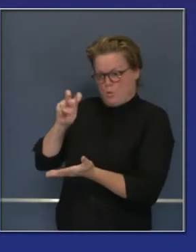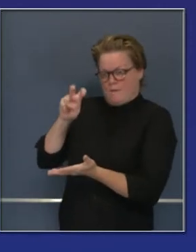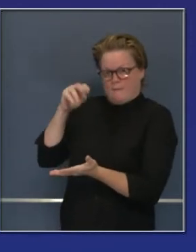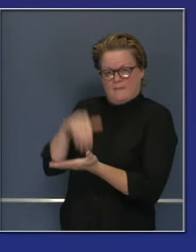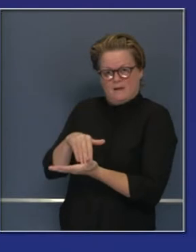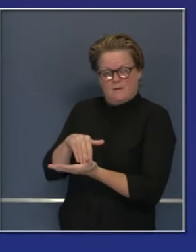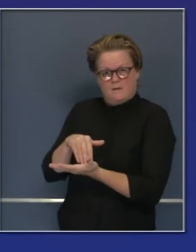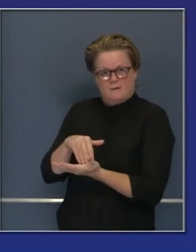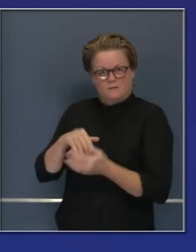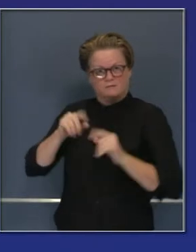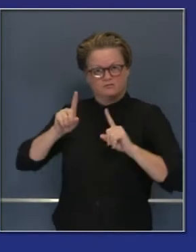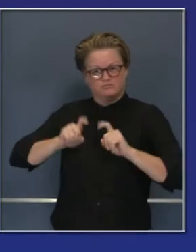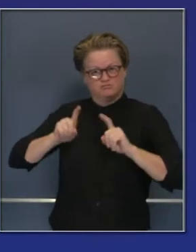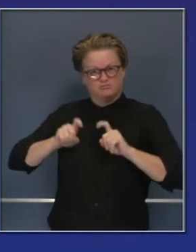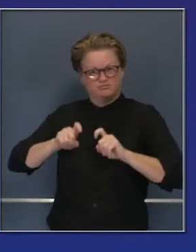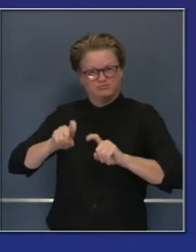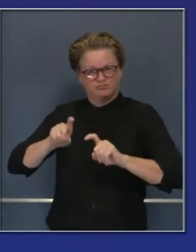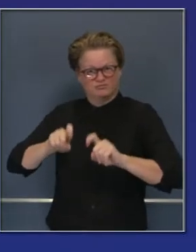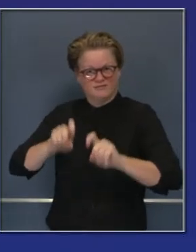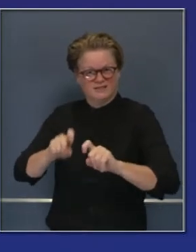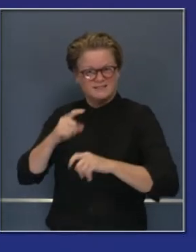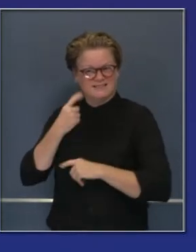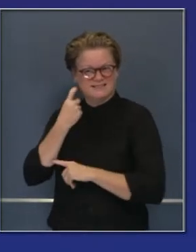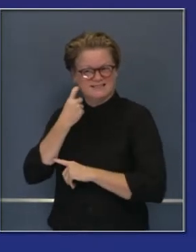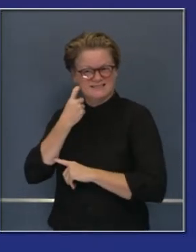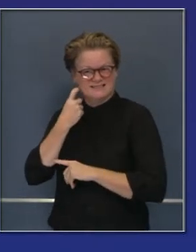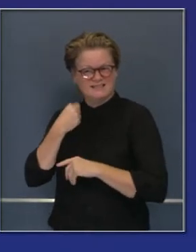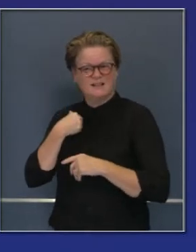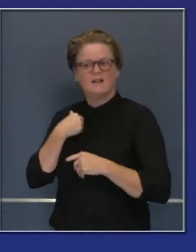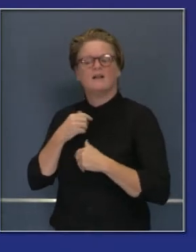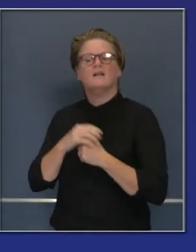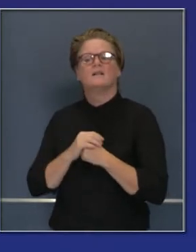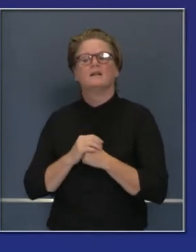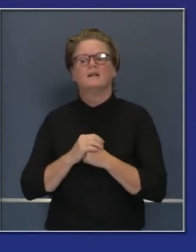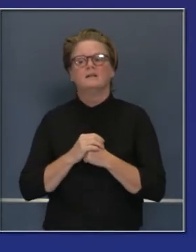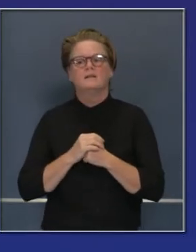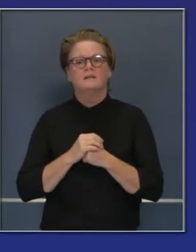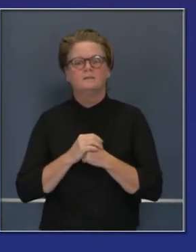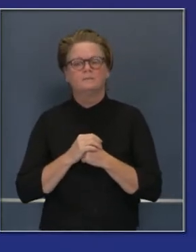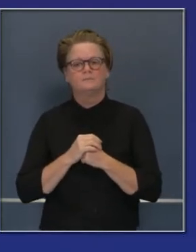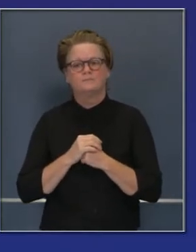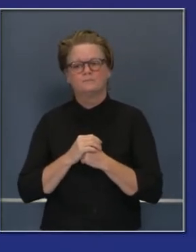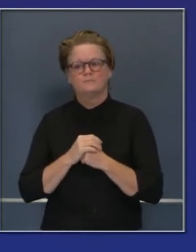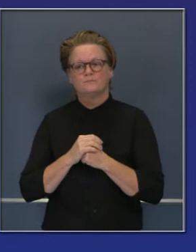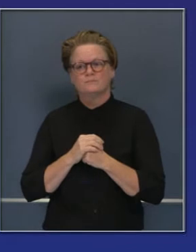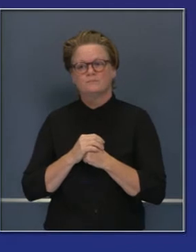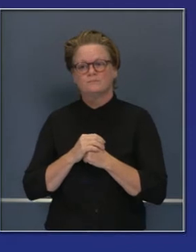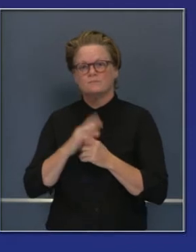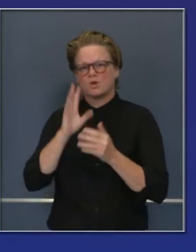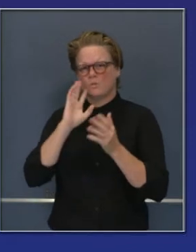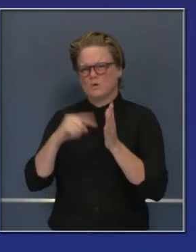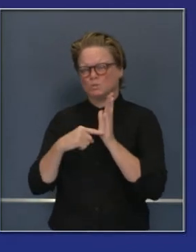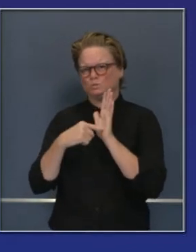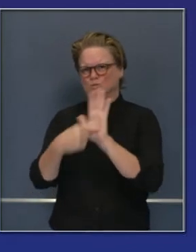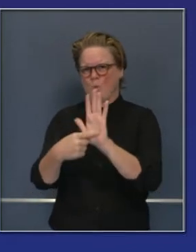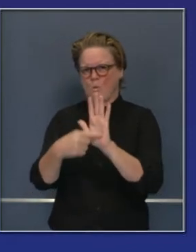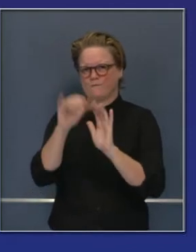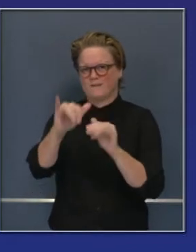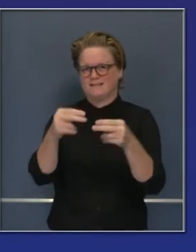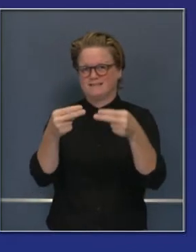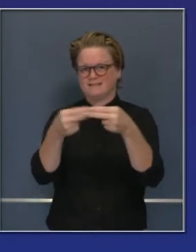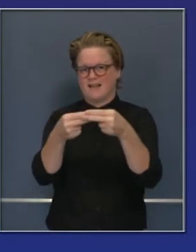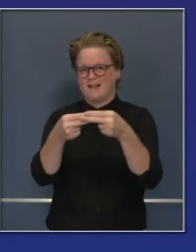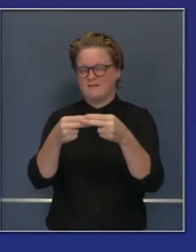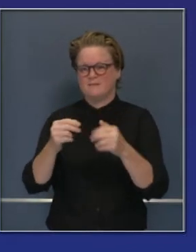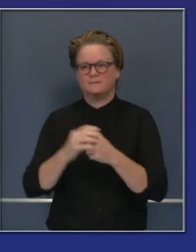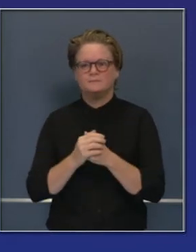de 300 mil pruebas se llevaron a cabo y tuvimos resultados en nuestros datos que recolectamos